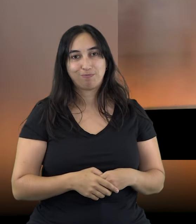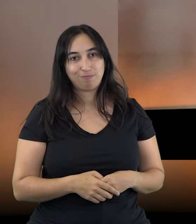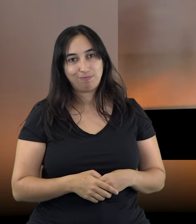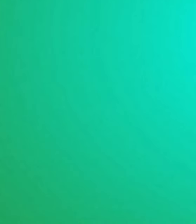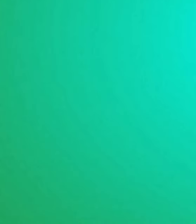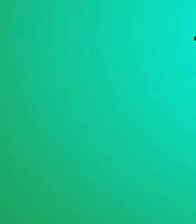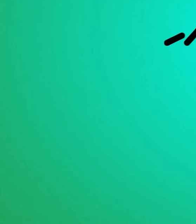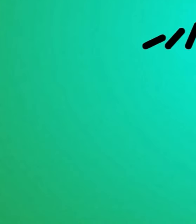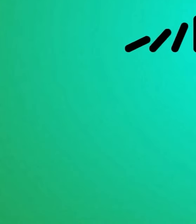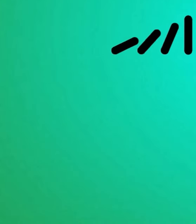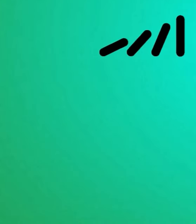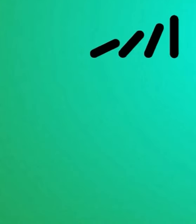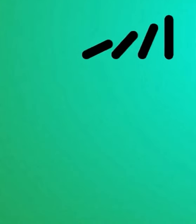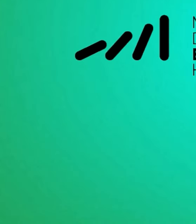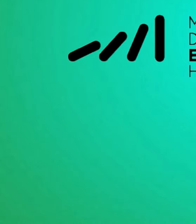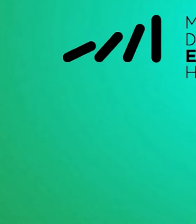siguiente.